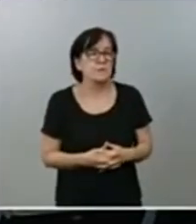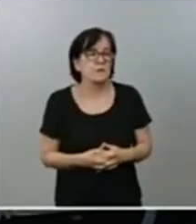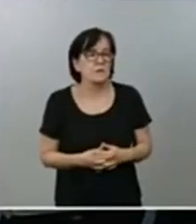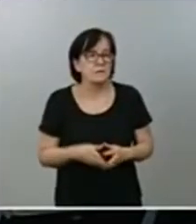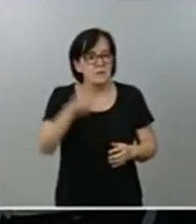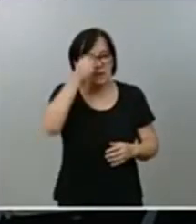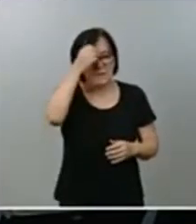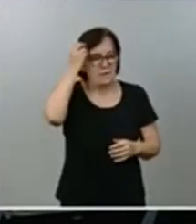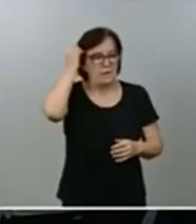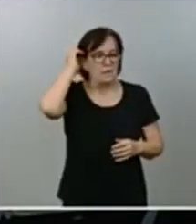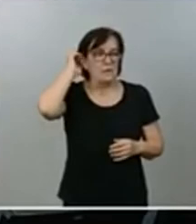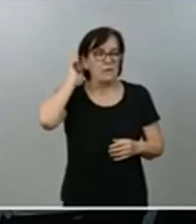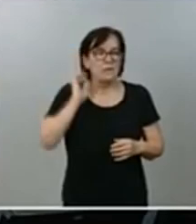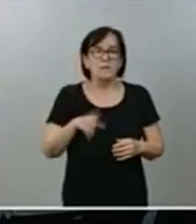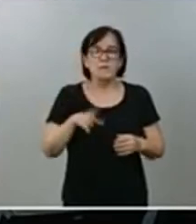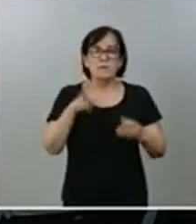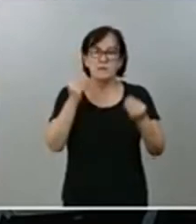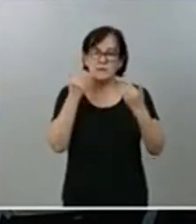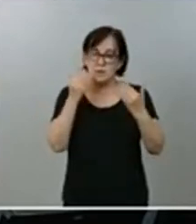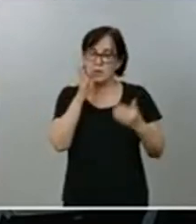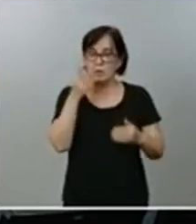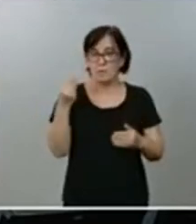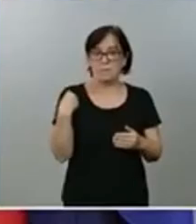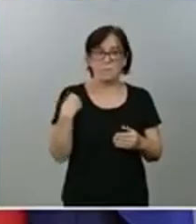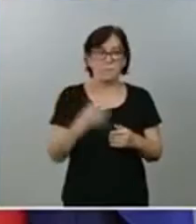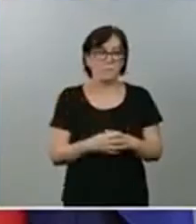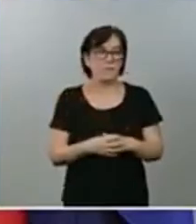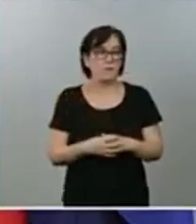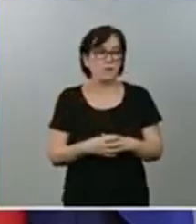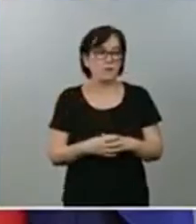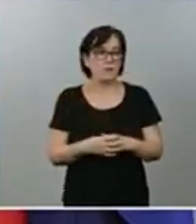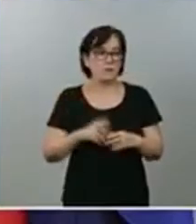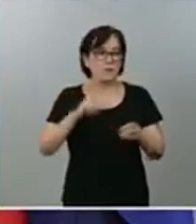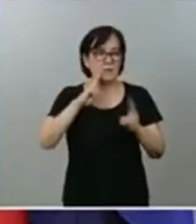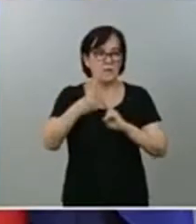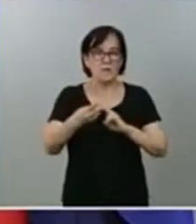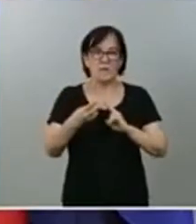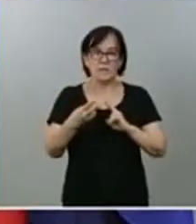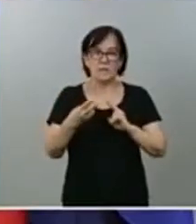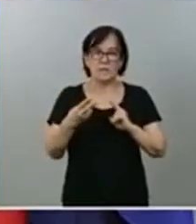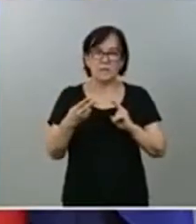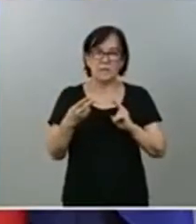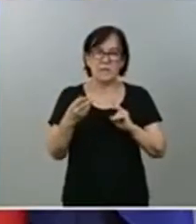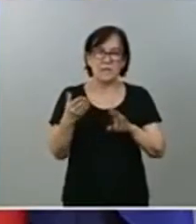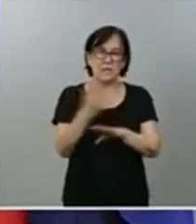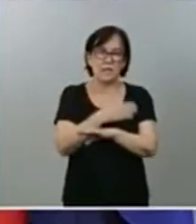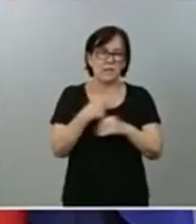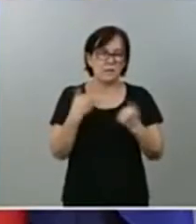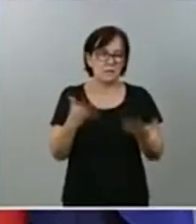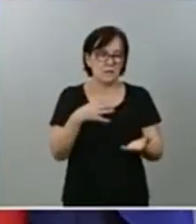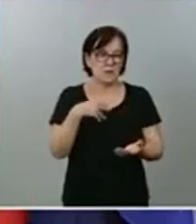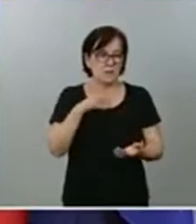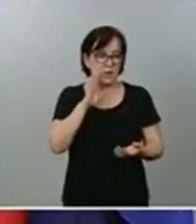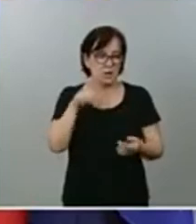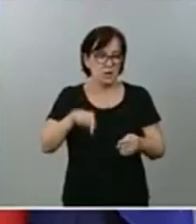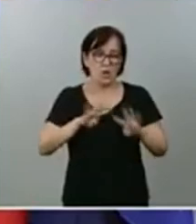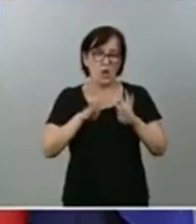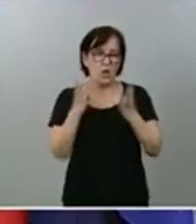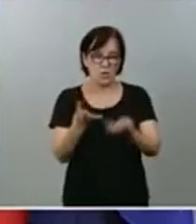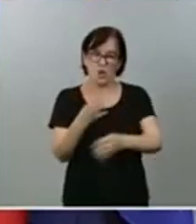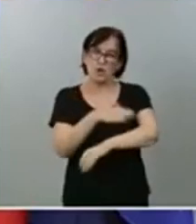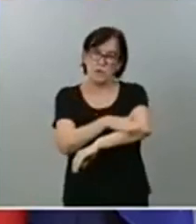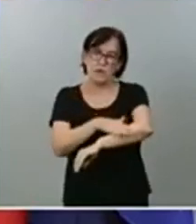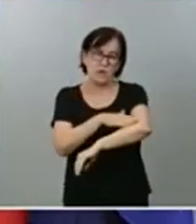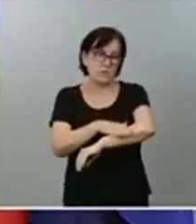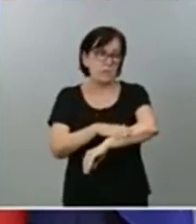Muchas gracias, Juan, por su pregunta. El plan de respuesta temprana del que hemos informado hoy en el Consejo de Ministros y que